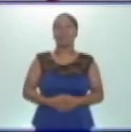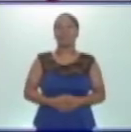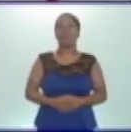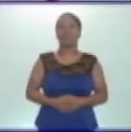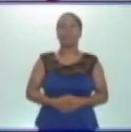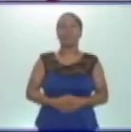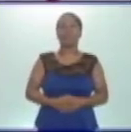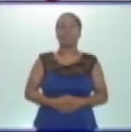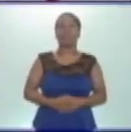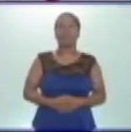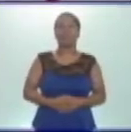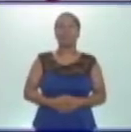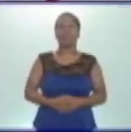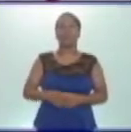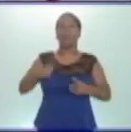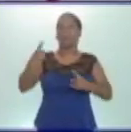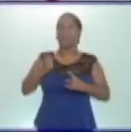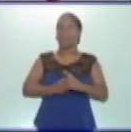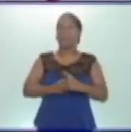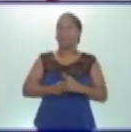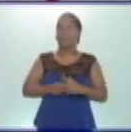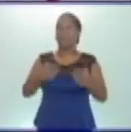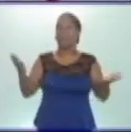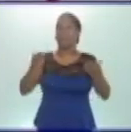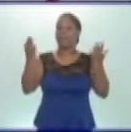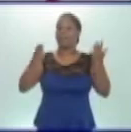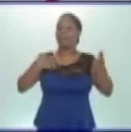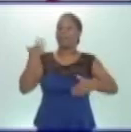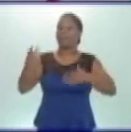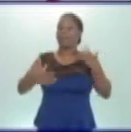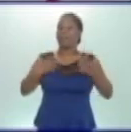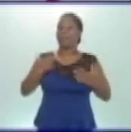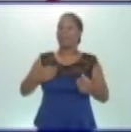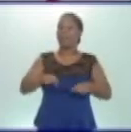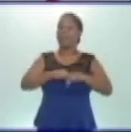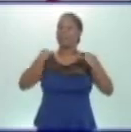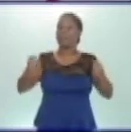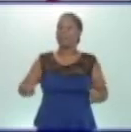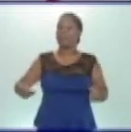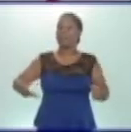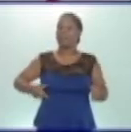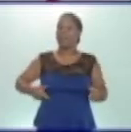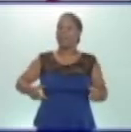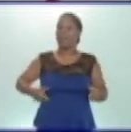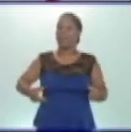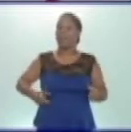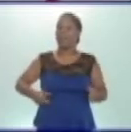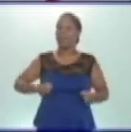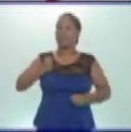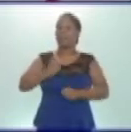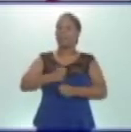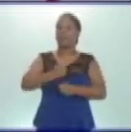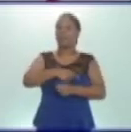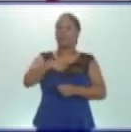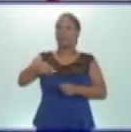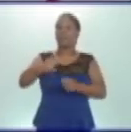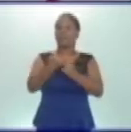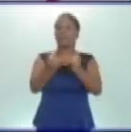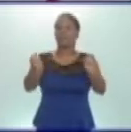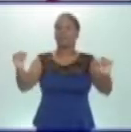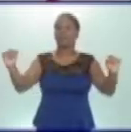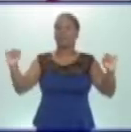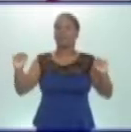Para el desarrollo de las actividades del sistema digestivo y de su trabajo práctico integrador, con este sistema